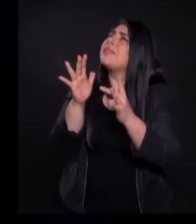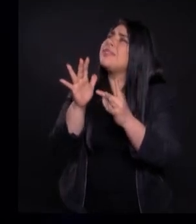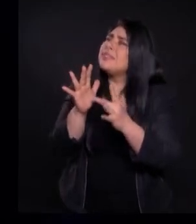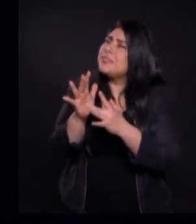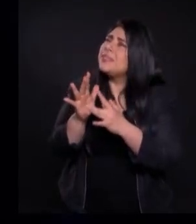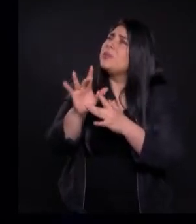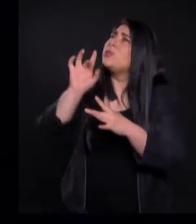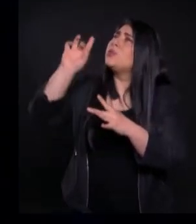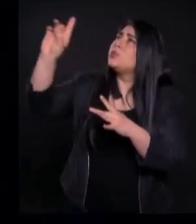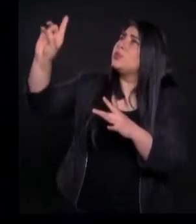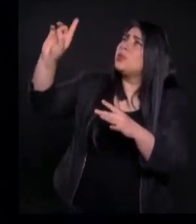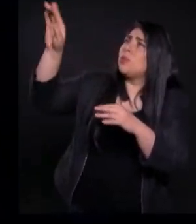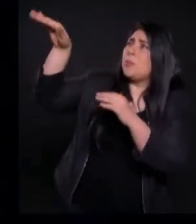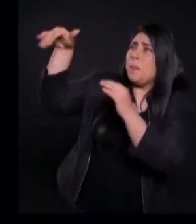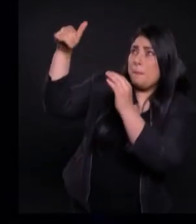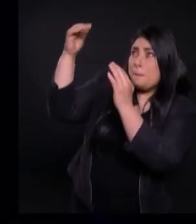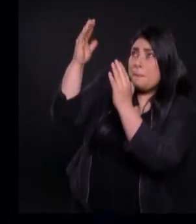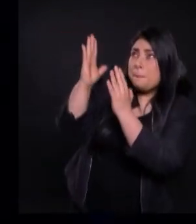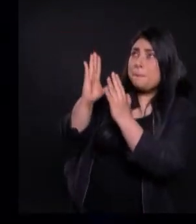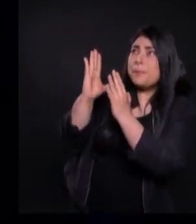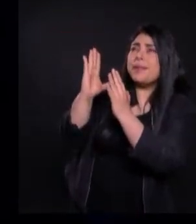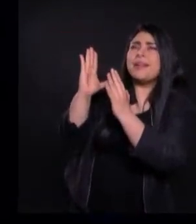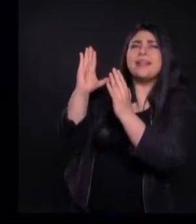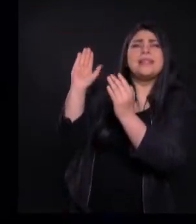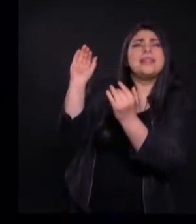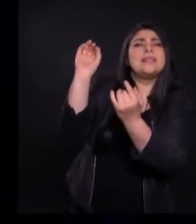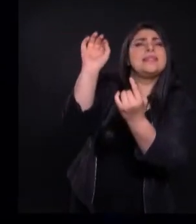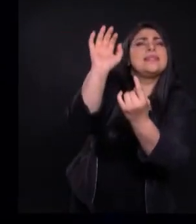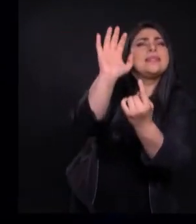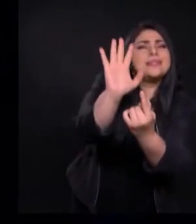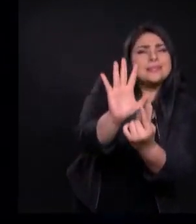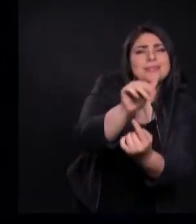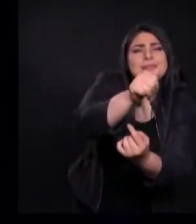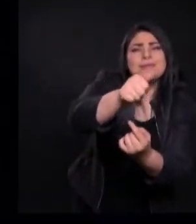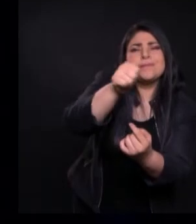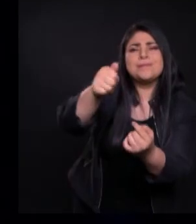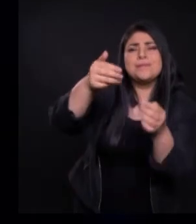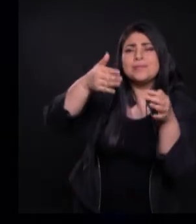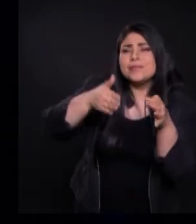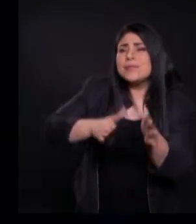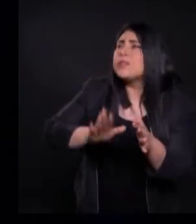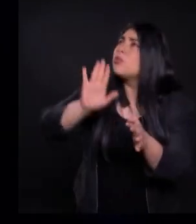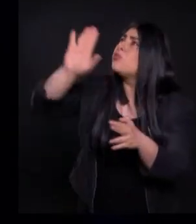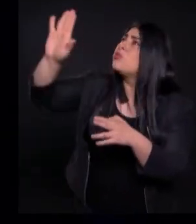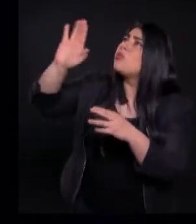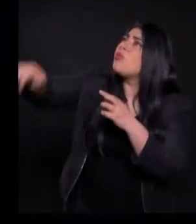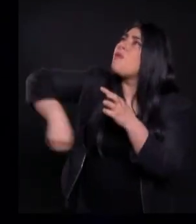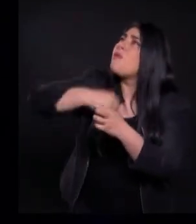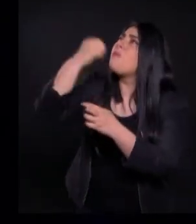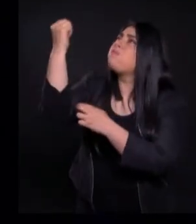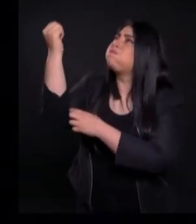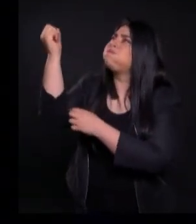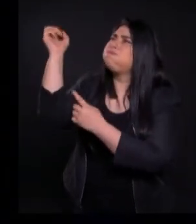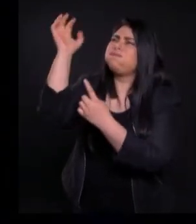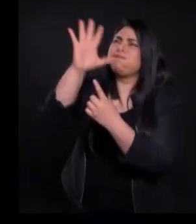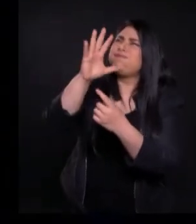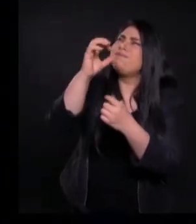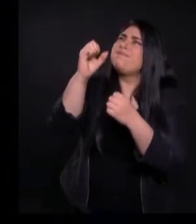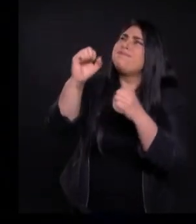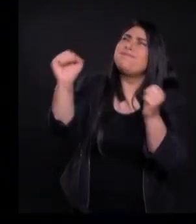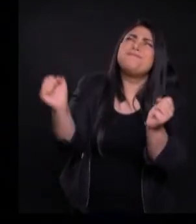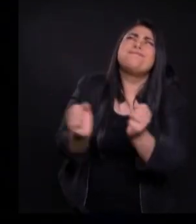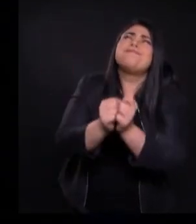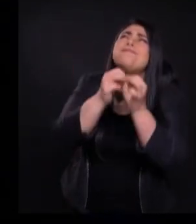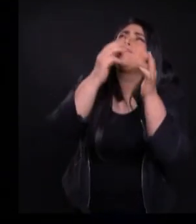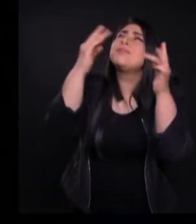De tu Presencia Sobre la Vida De tus Hijos Y declaramos Señor Que tu Poder Se manifiesta En medio De cada Una De sus